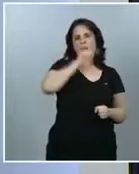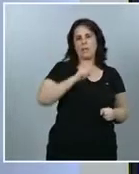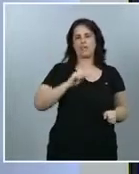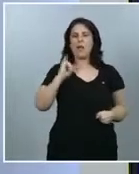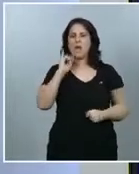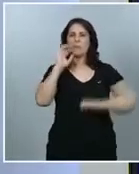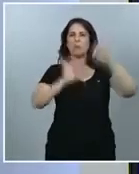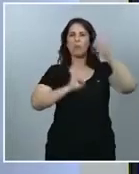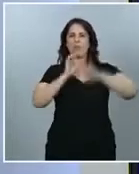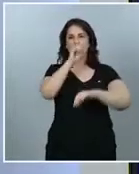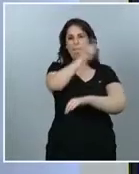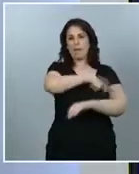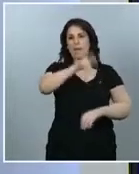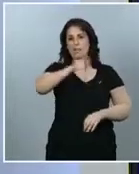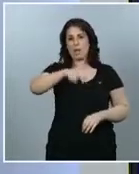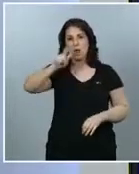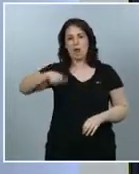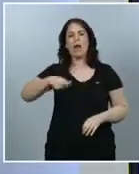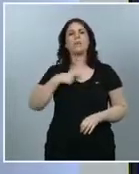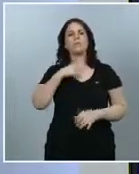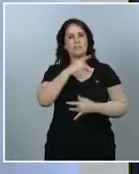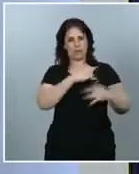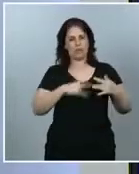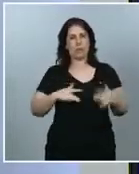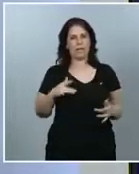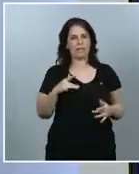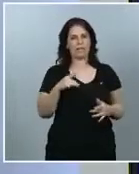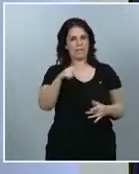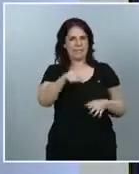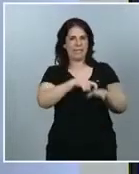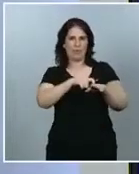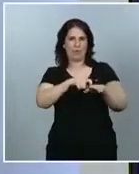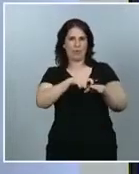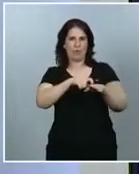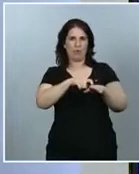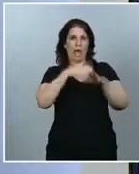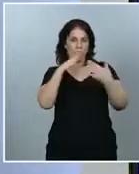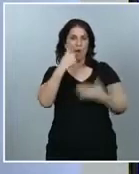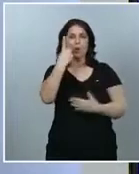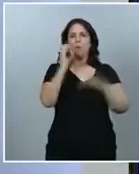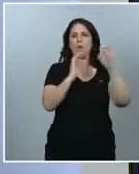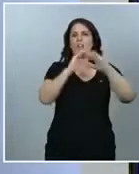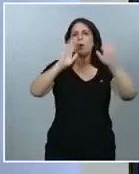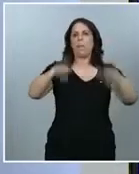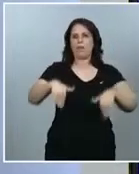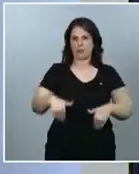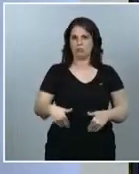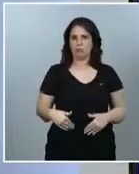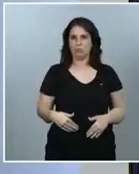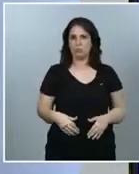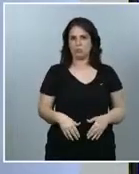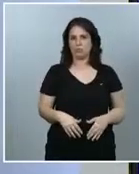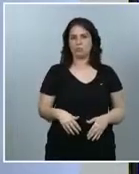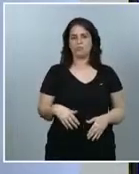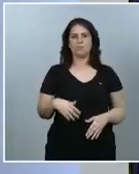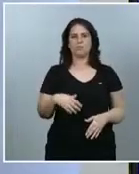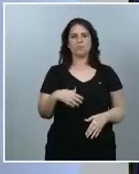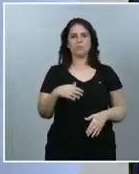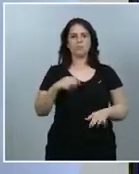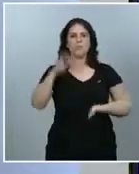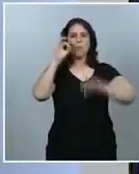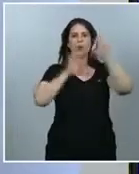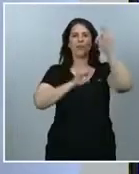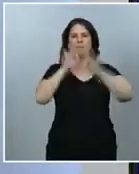que refieren este tipo de síntomas inferior al 1%. Aquellas que tienen un porcentaje más alto